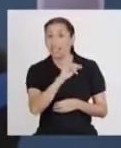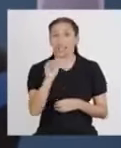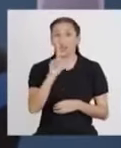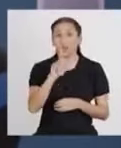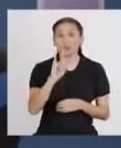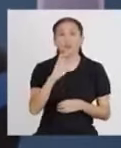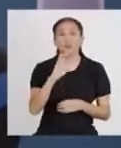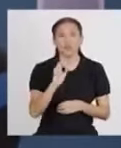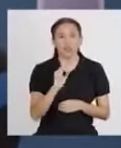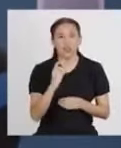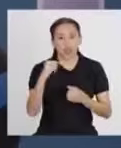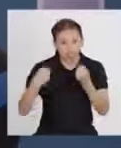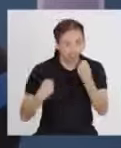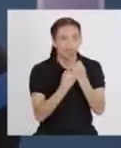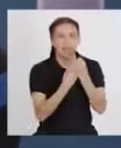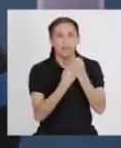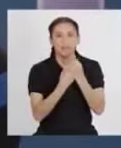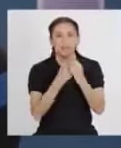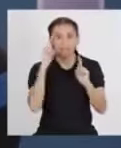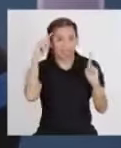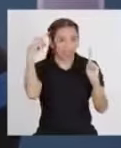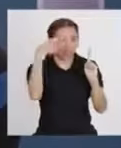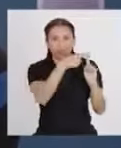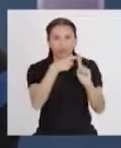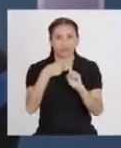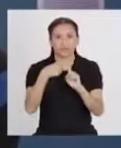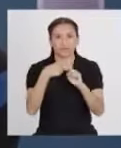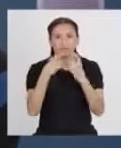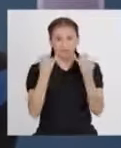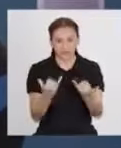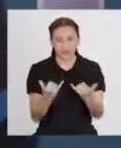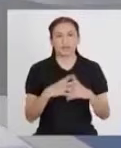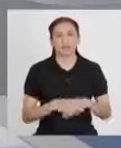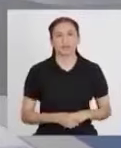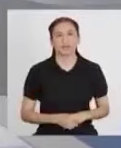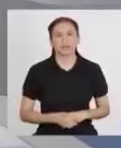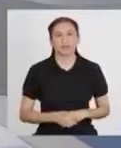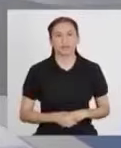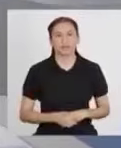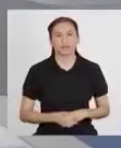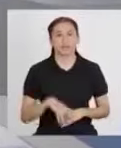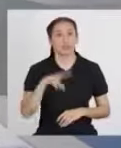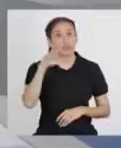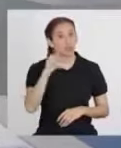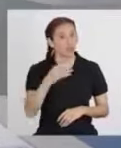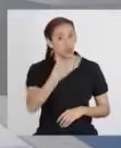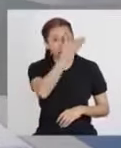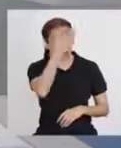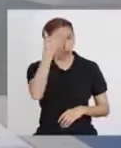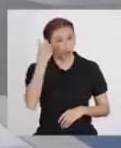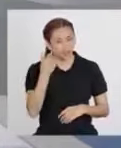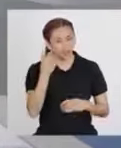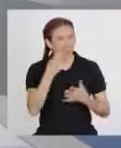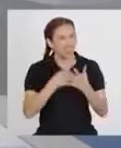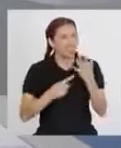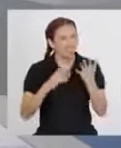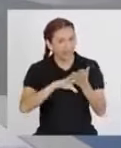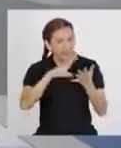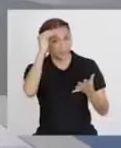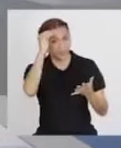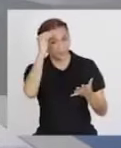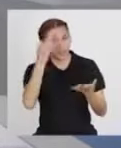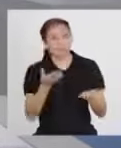colaboraron para lograr el propósito de hoy. Para no olvidar lo que hemos